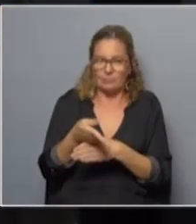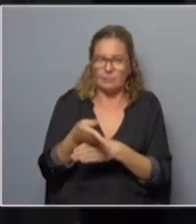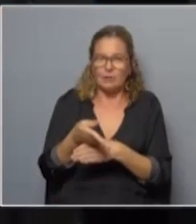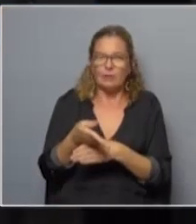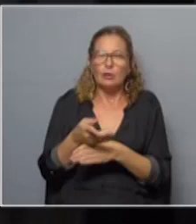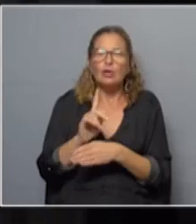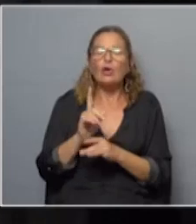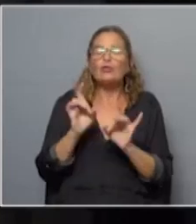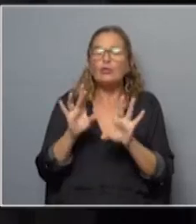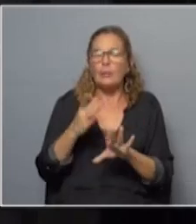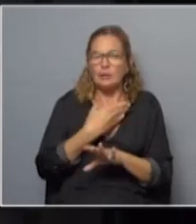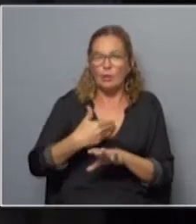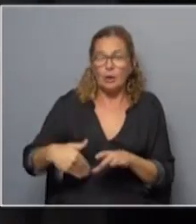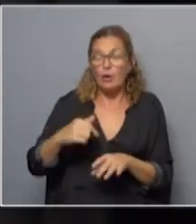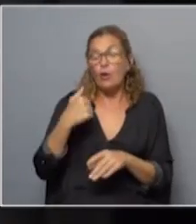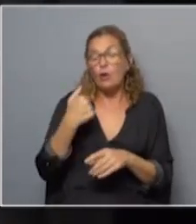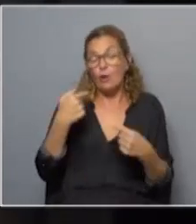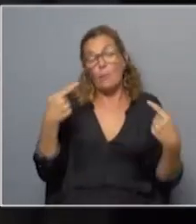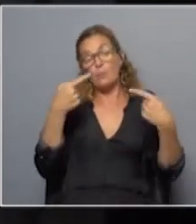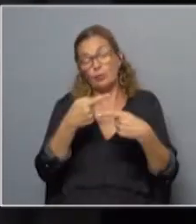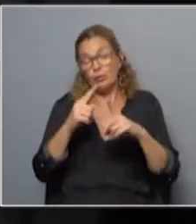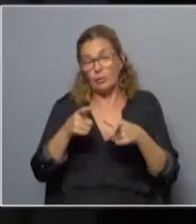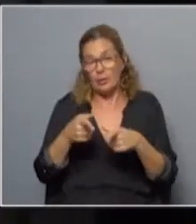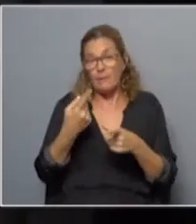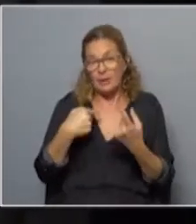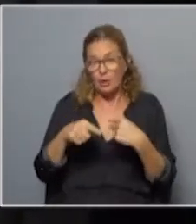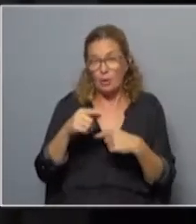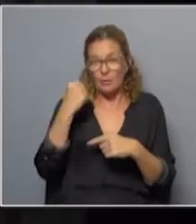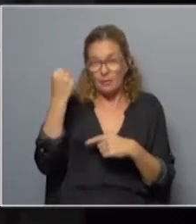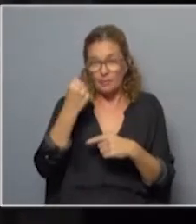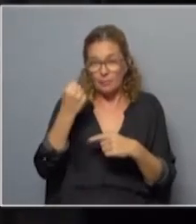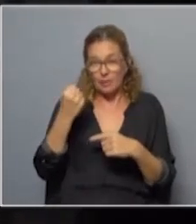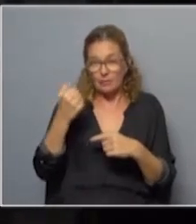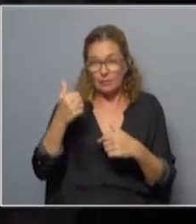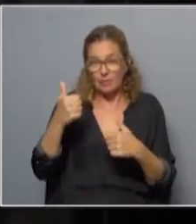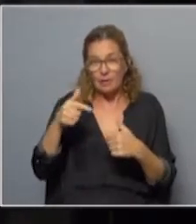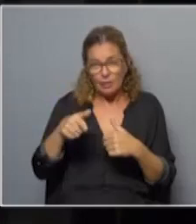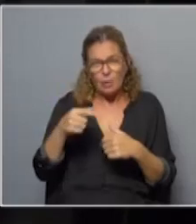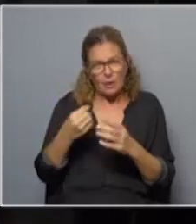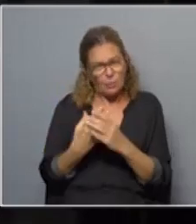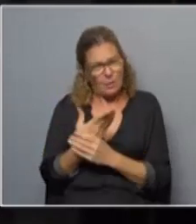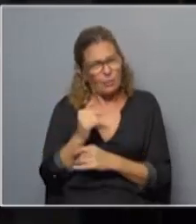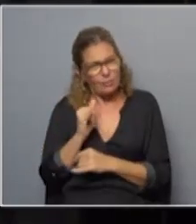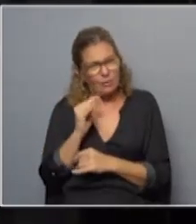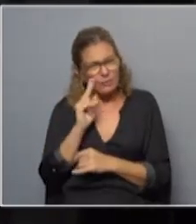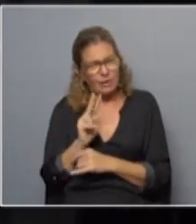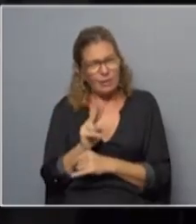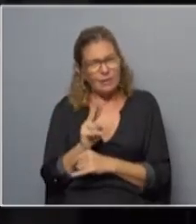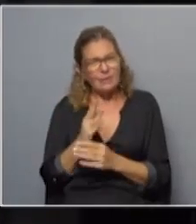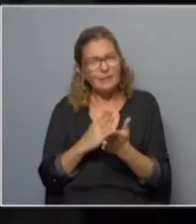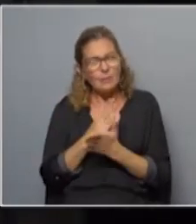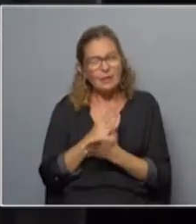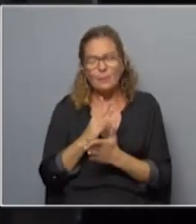No solo el gobierno, también la oposición, pero fundamentalmente el gobierno. ¿Eso sí lo ves más nuevo? Perdóname. Siempre hay